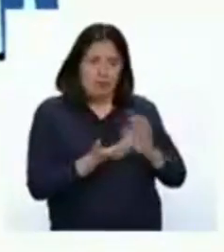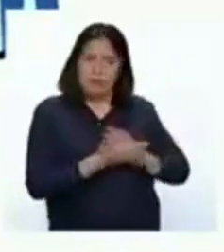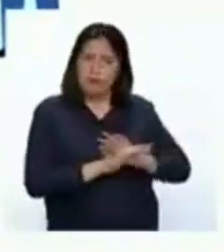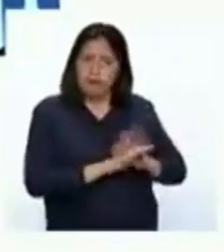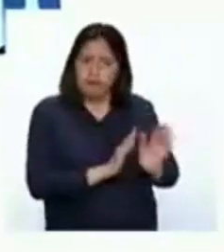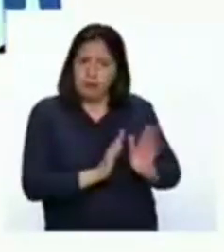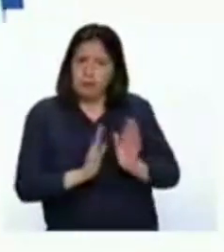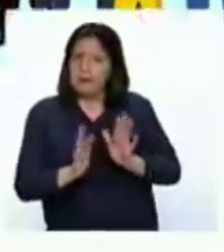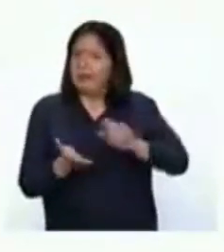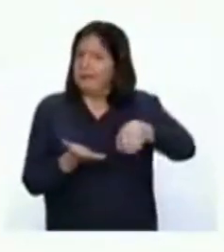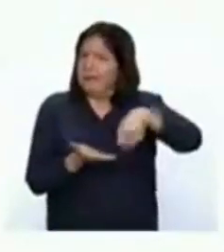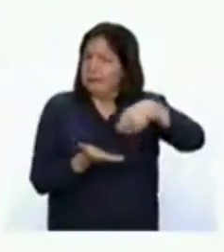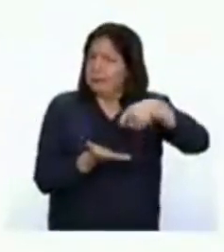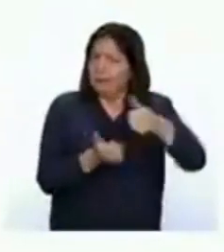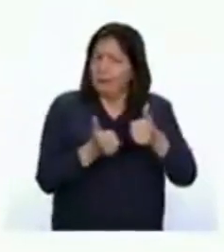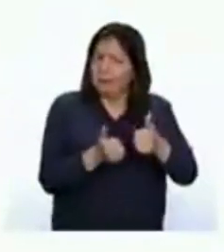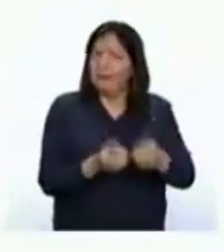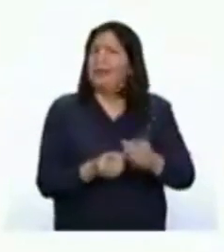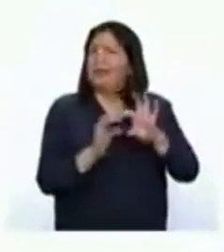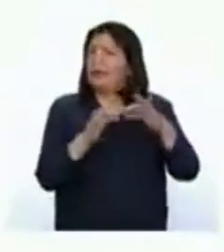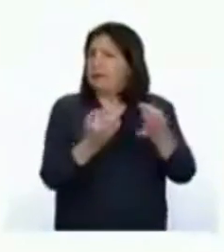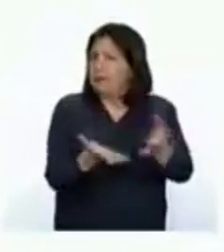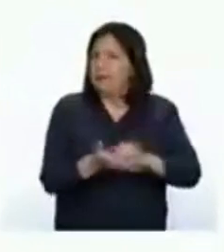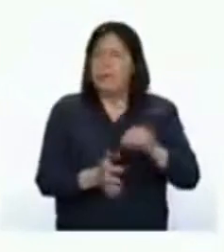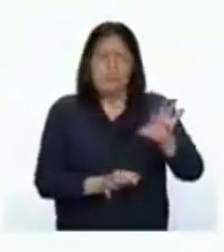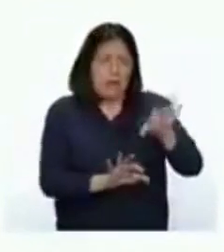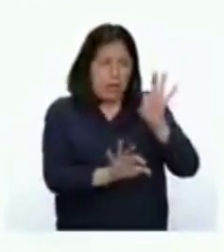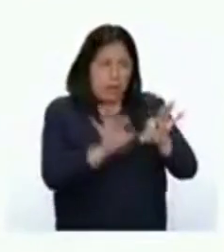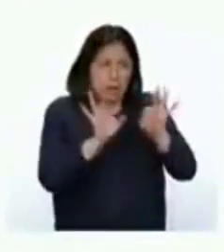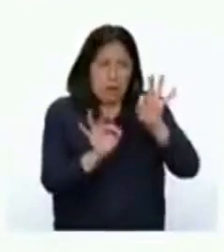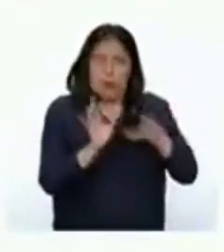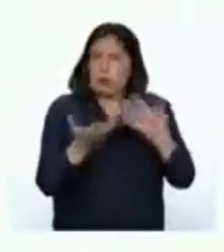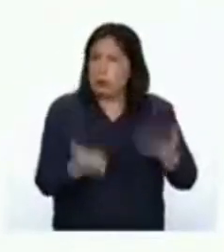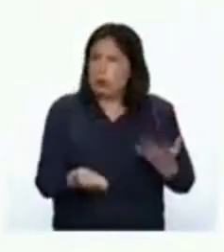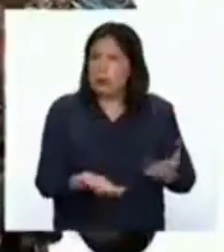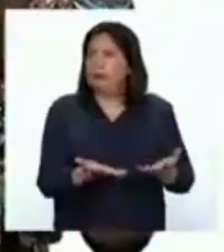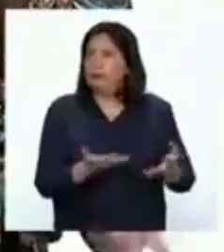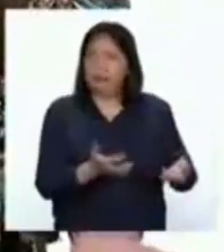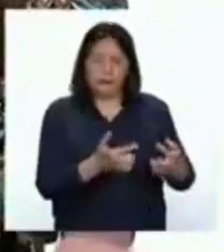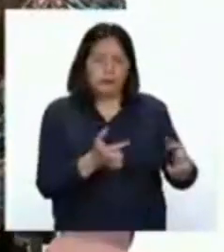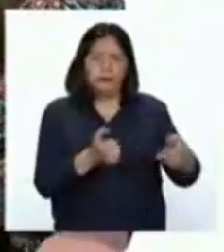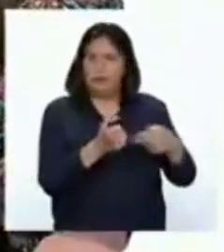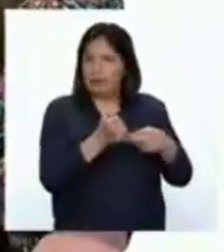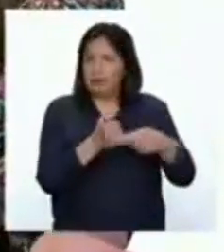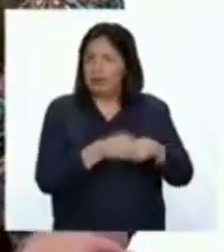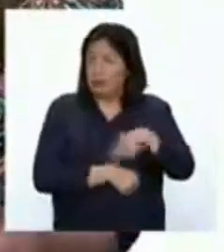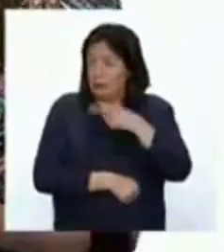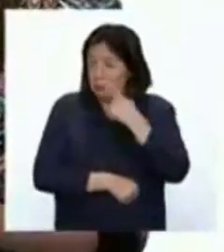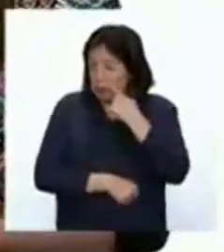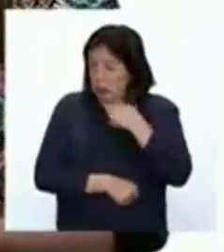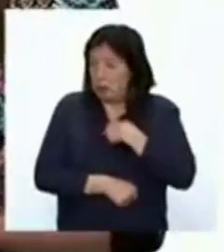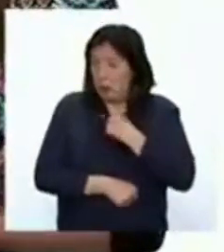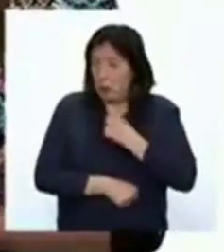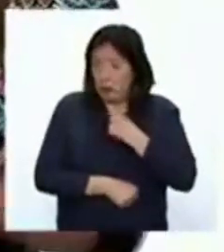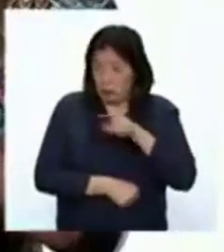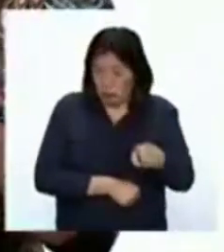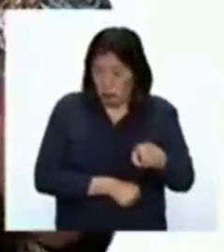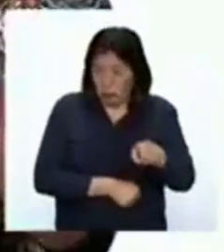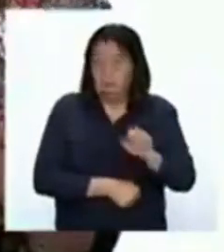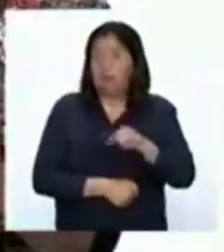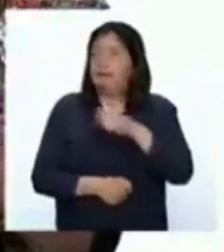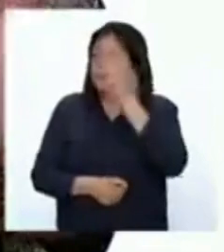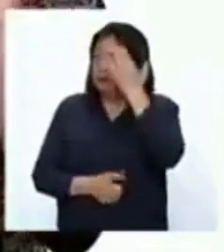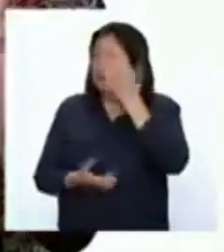para alimentar bien a sus integrantes y escogen siempre productos que contienen hierro. ¿Les gustó conocer sobre estos proyectos?